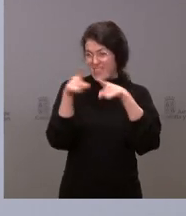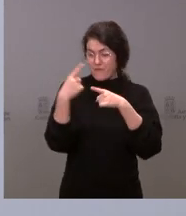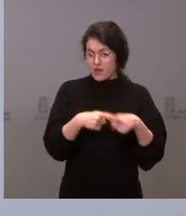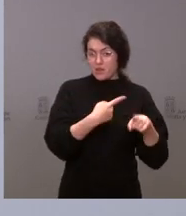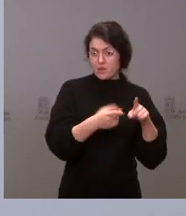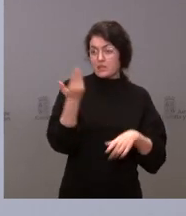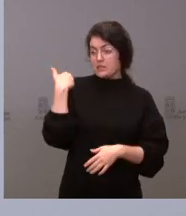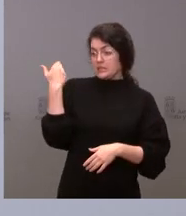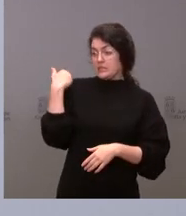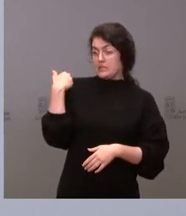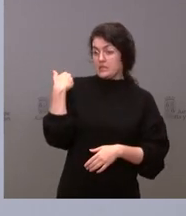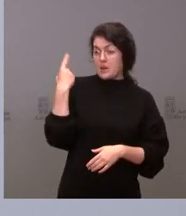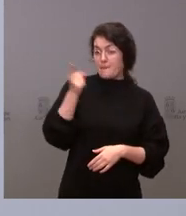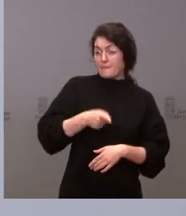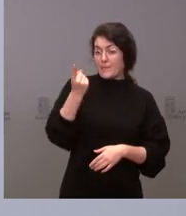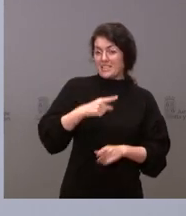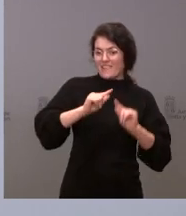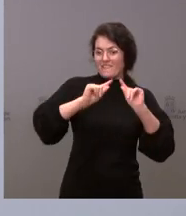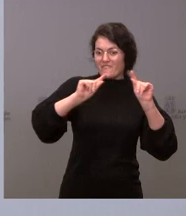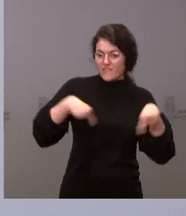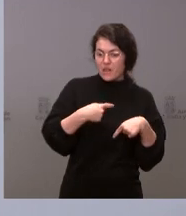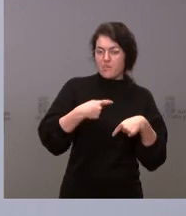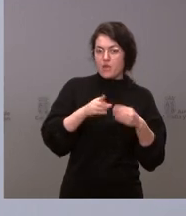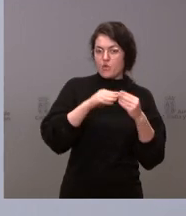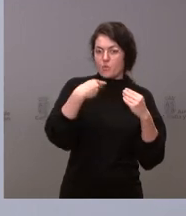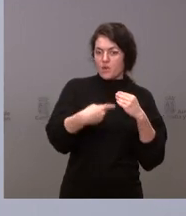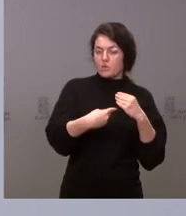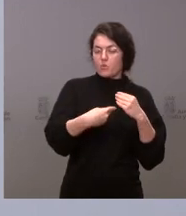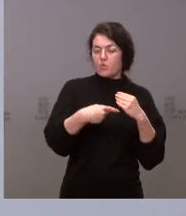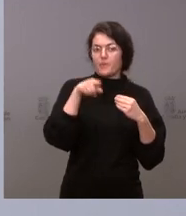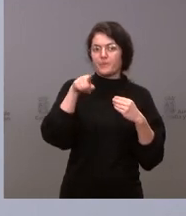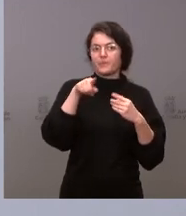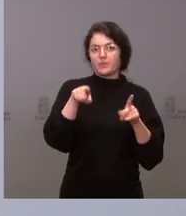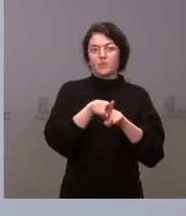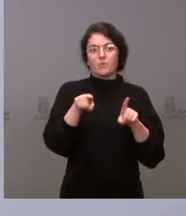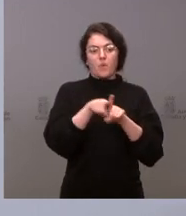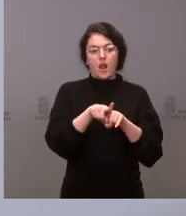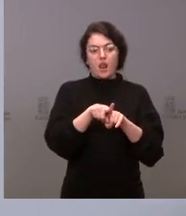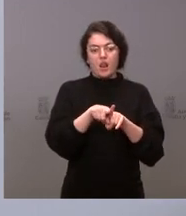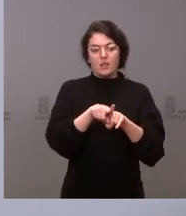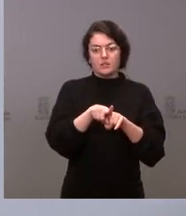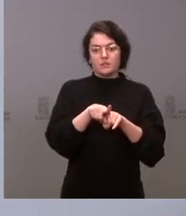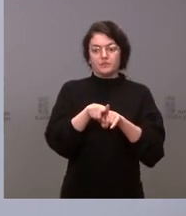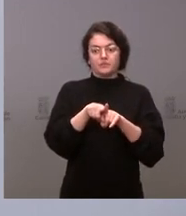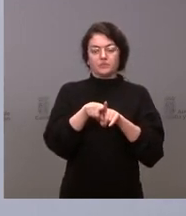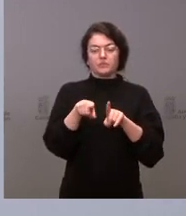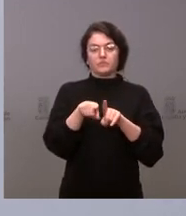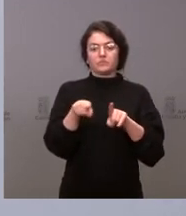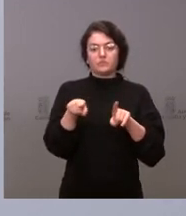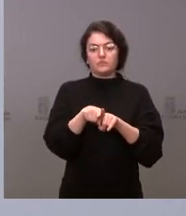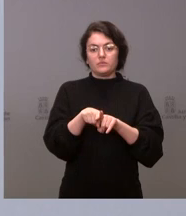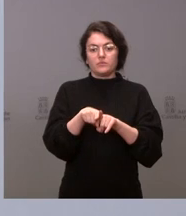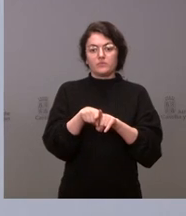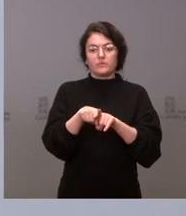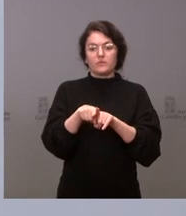meses donde llamábamos la atención, enviábamos un mensaje al